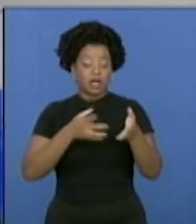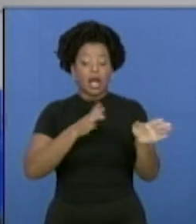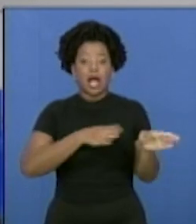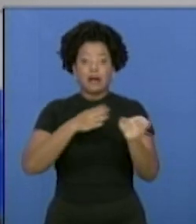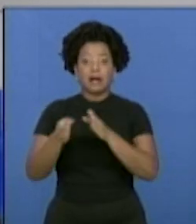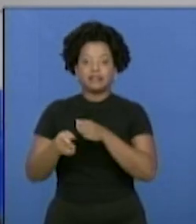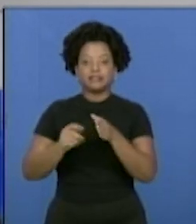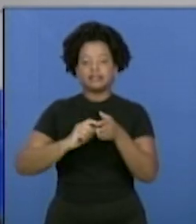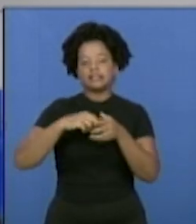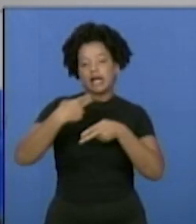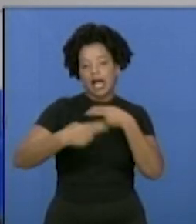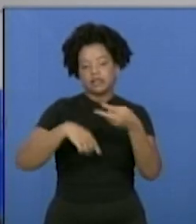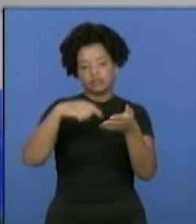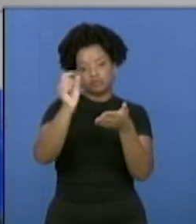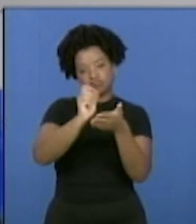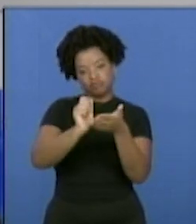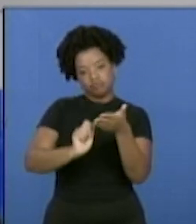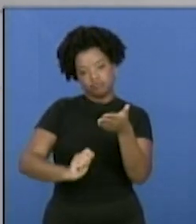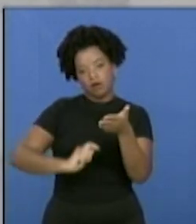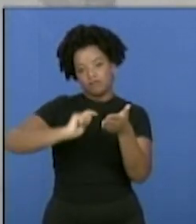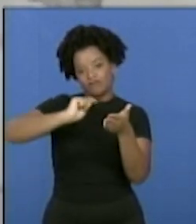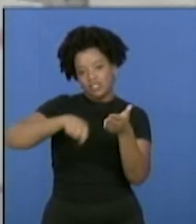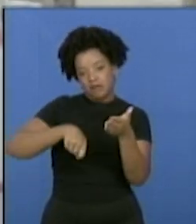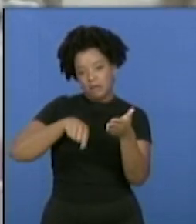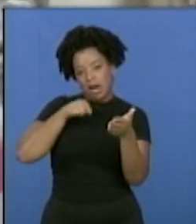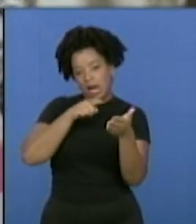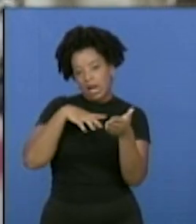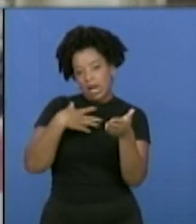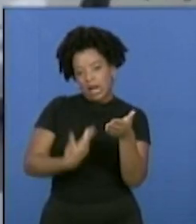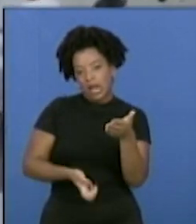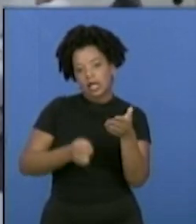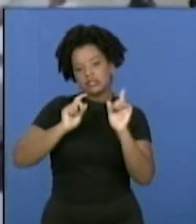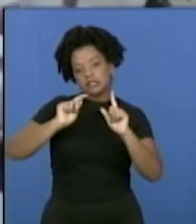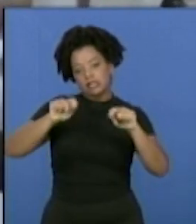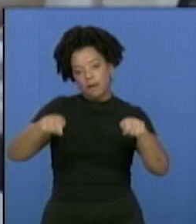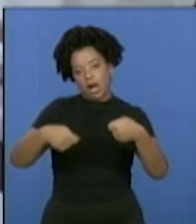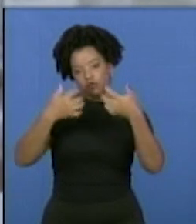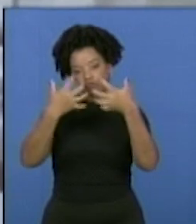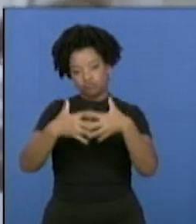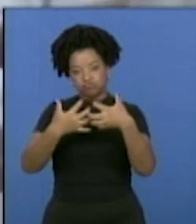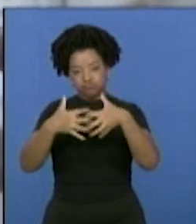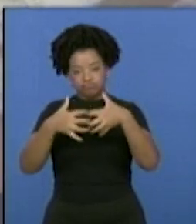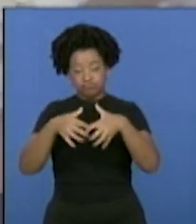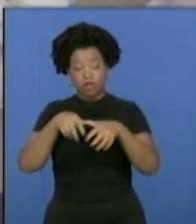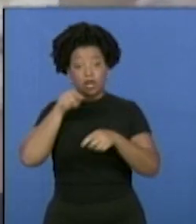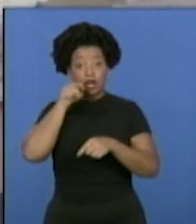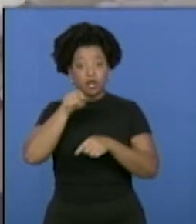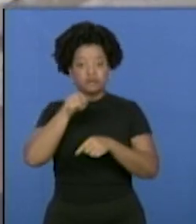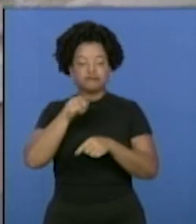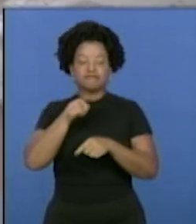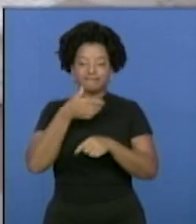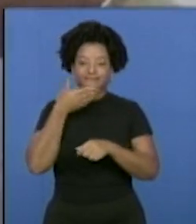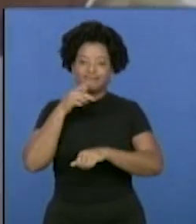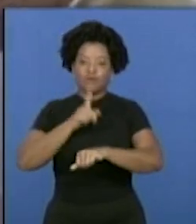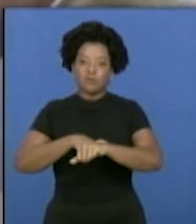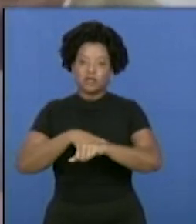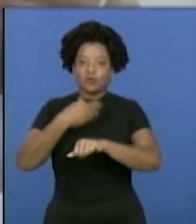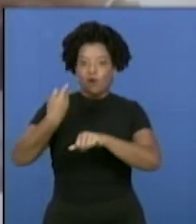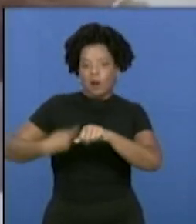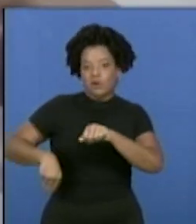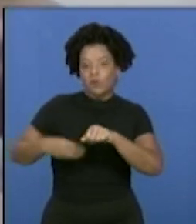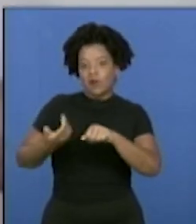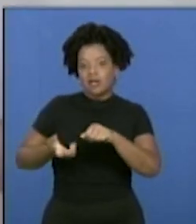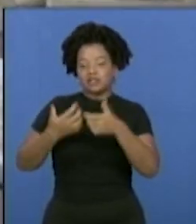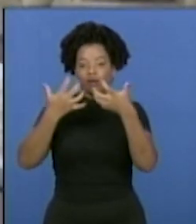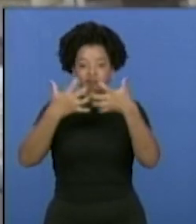una carta de intención para la concertación de una empresa mixta en las ramas de calzado. Es una gran oportunidad para presentar nuestros proyectos, para potenciar las